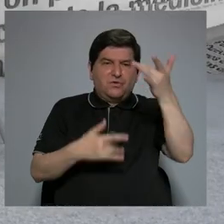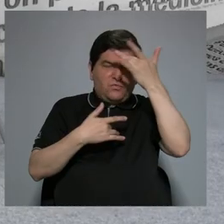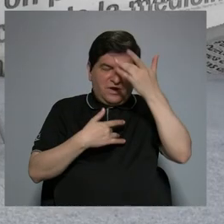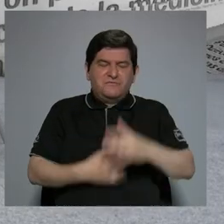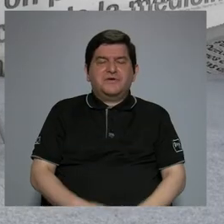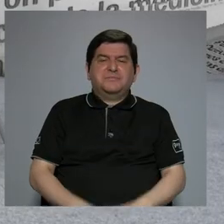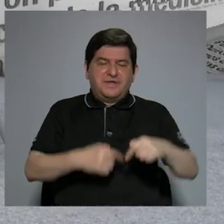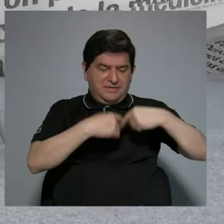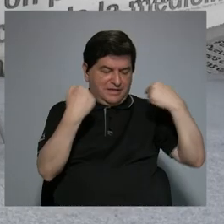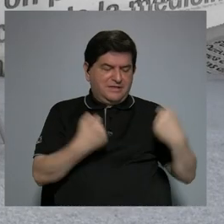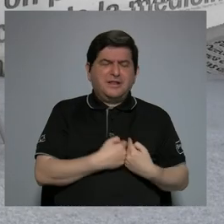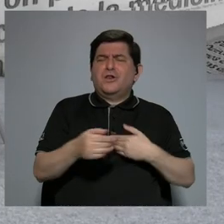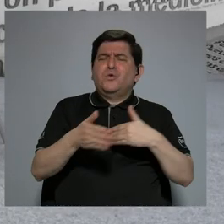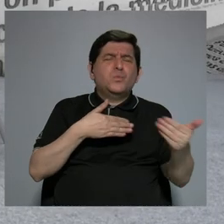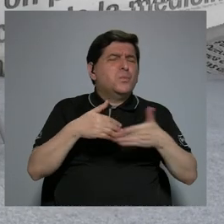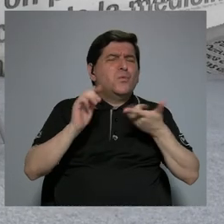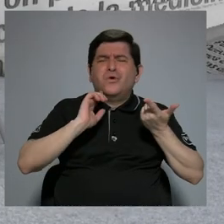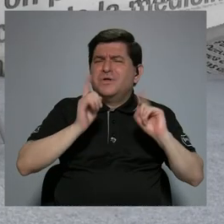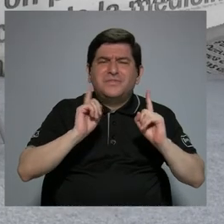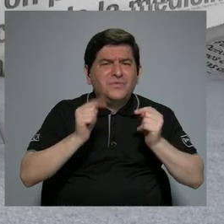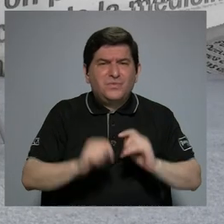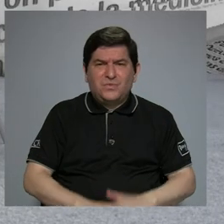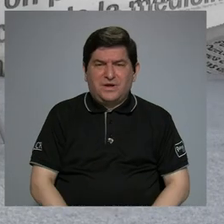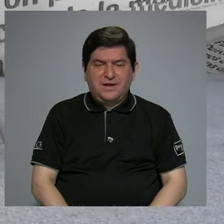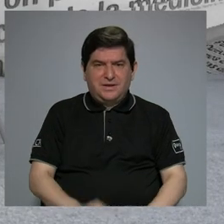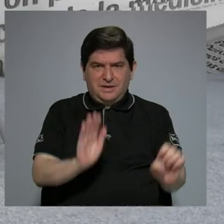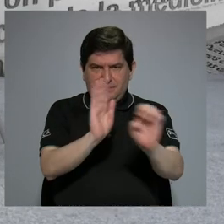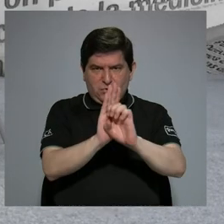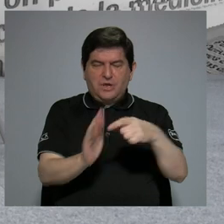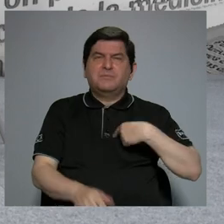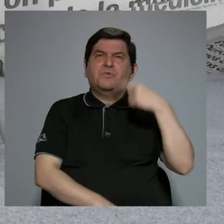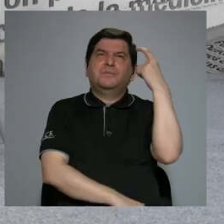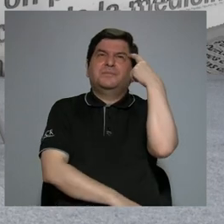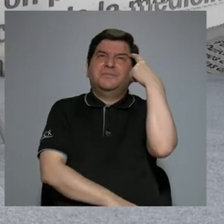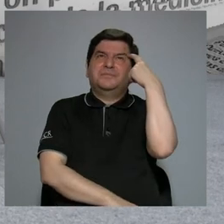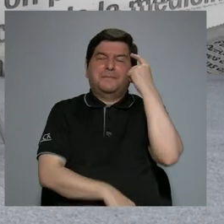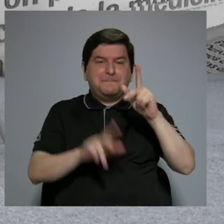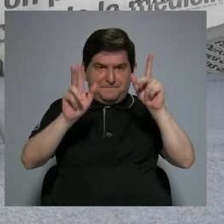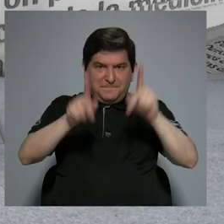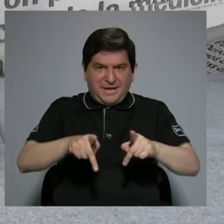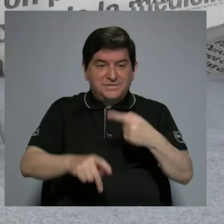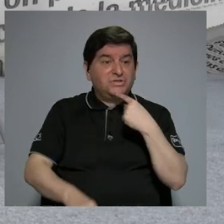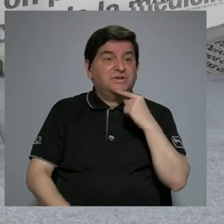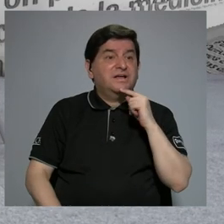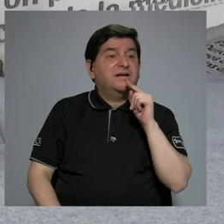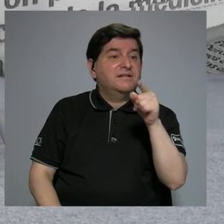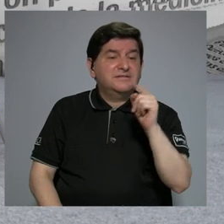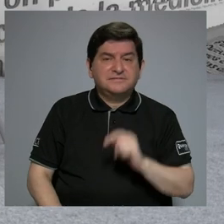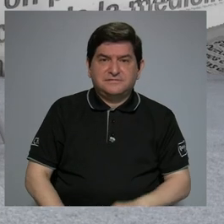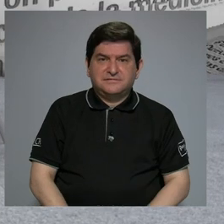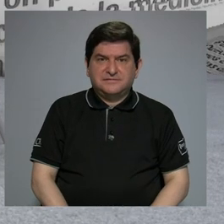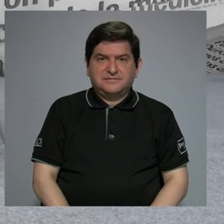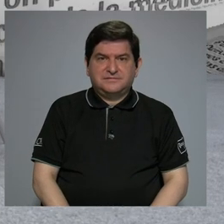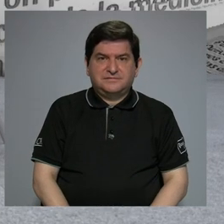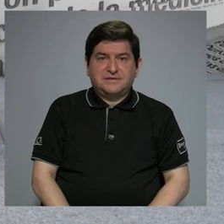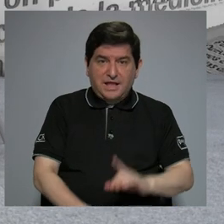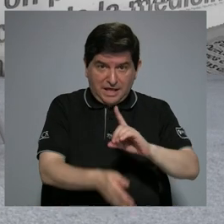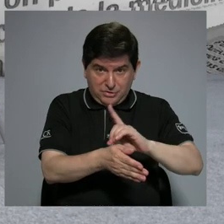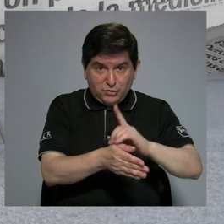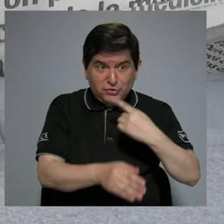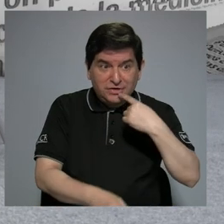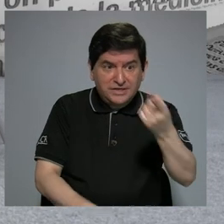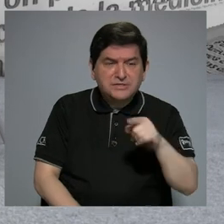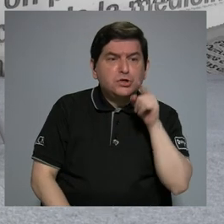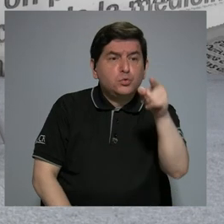cardiovascular, llámese el que se llame. Es decir, por ejemplo, yo me pongo a pensar una persona que le dicen, el médico le dice,